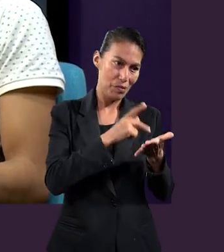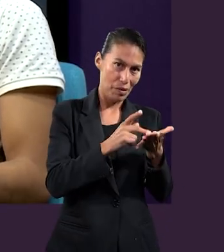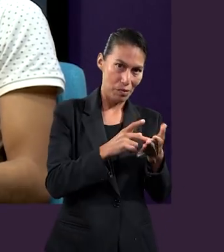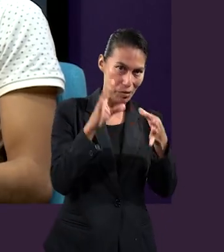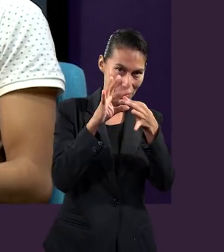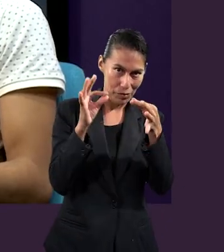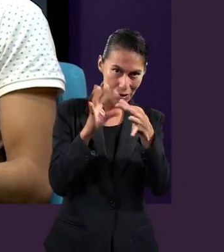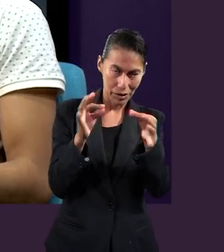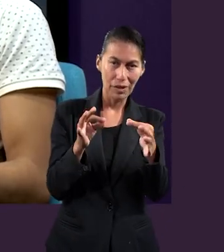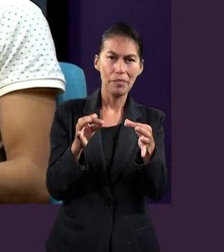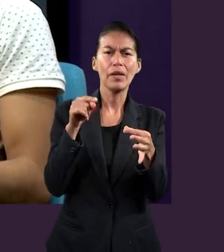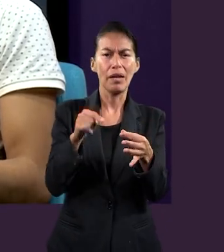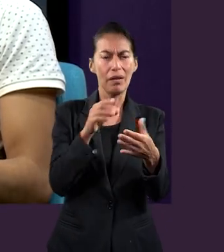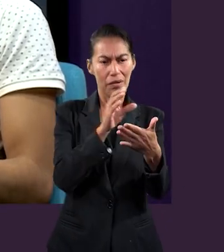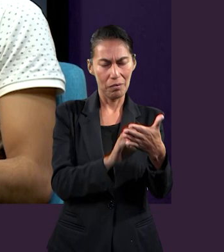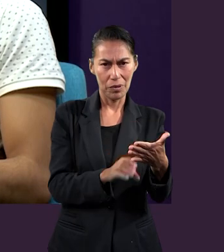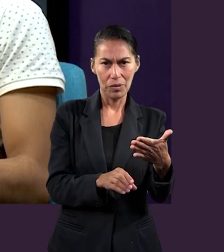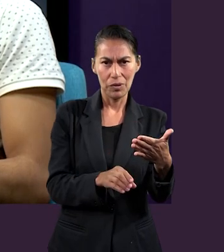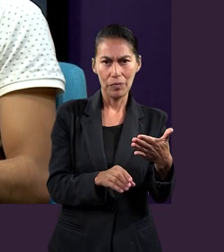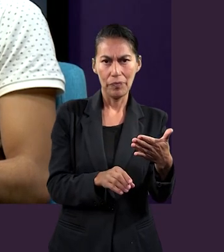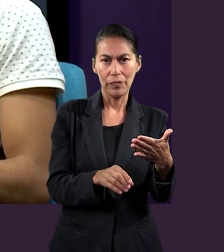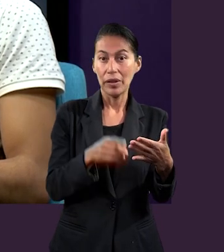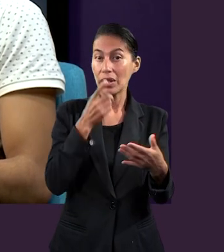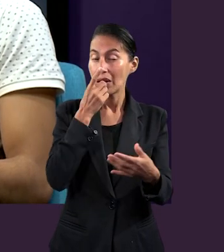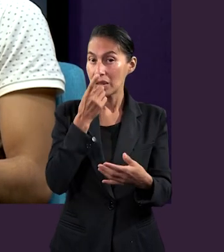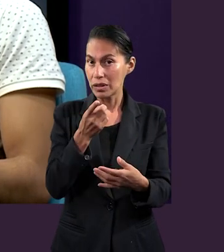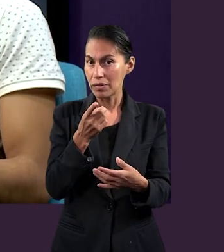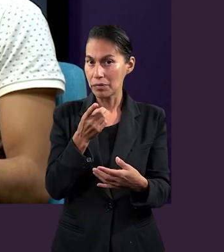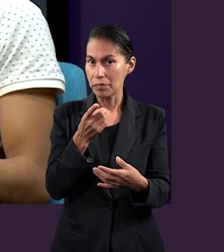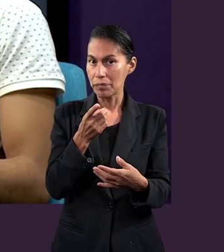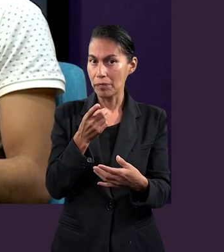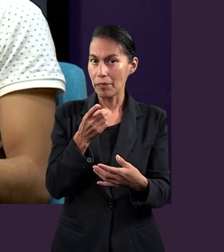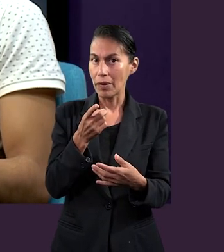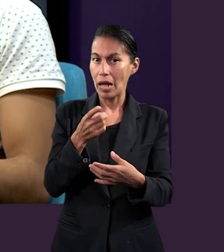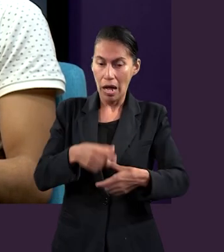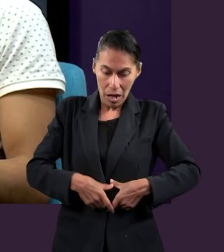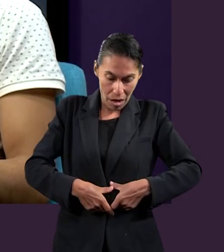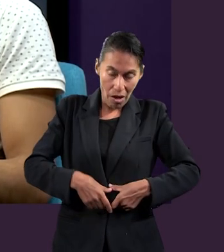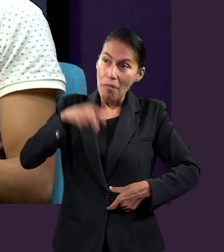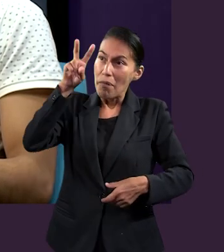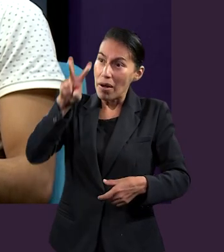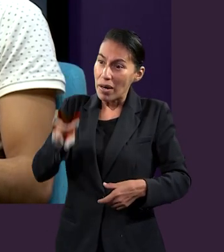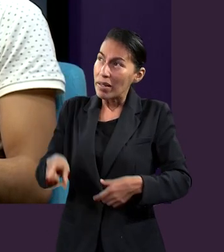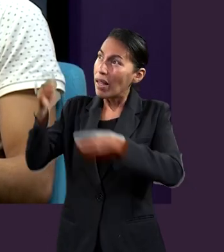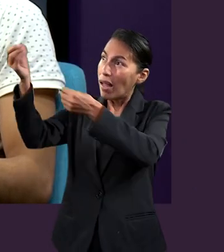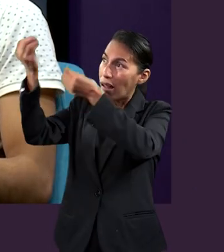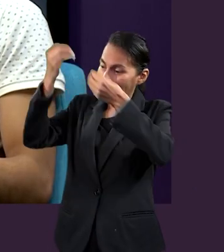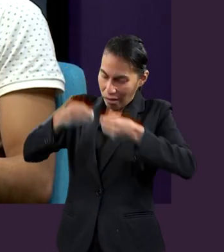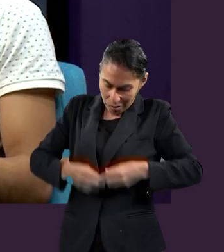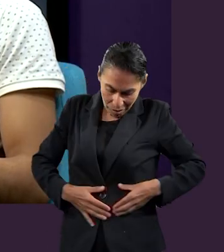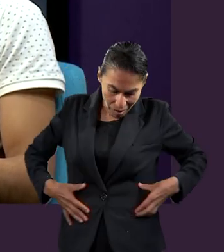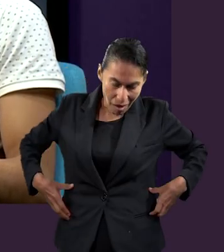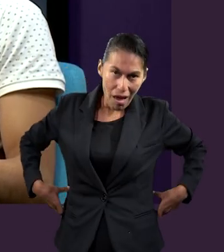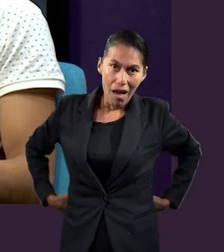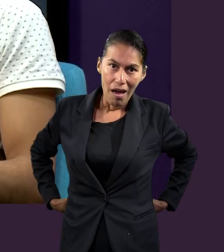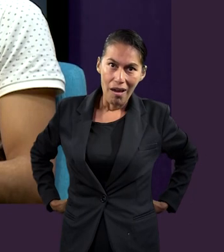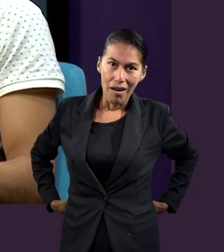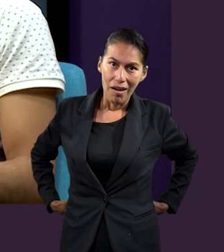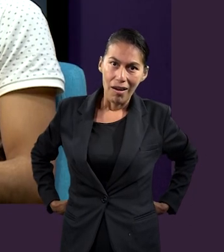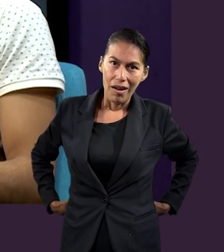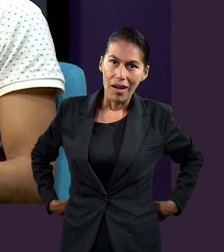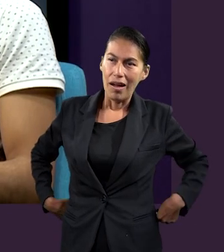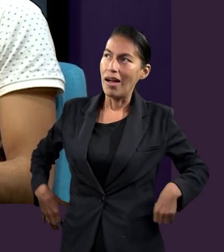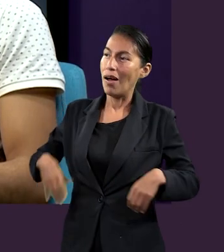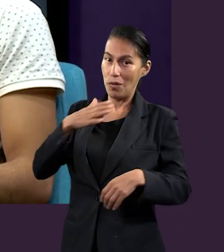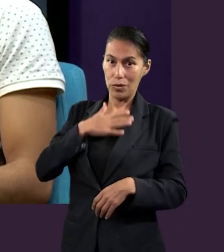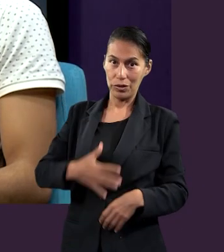mención en el mismo capítulo. Dice de los siguientes ceñidos con el cinturón de la verdad, vestidos con la